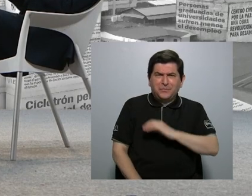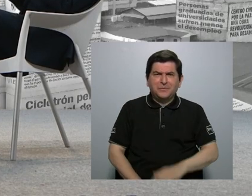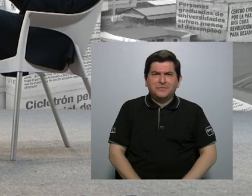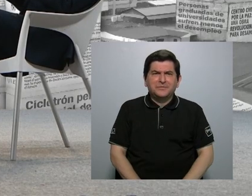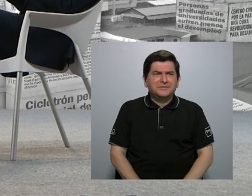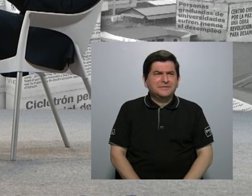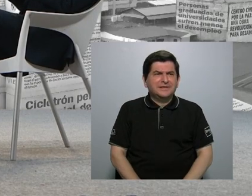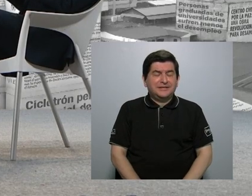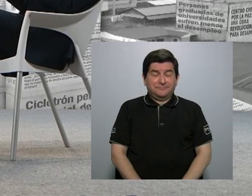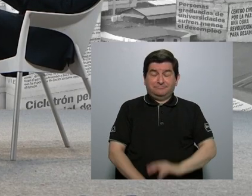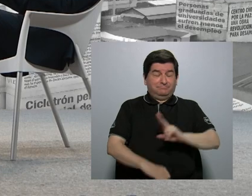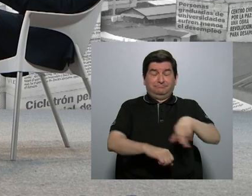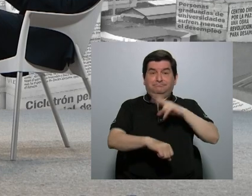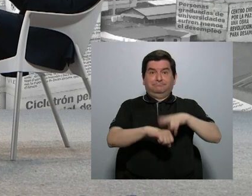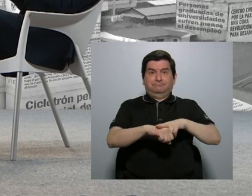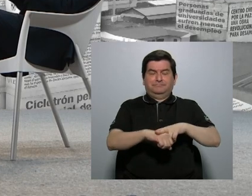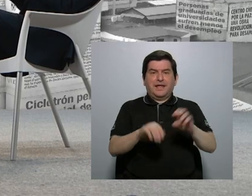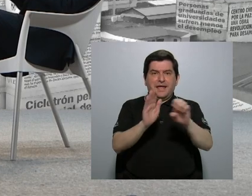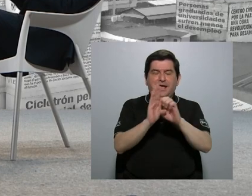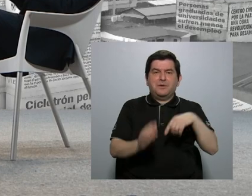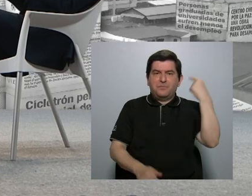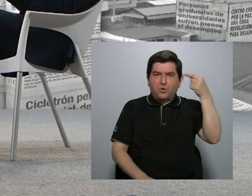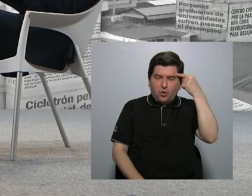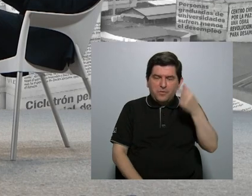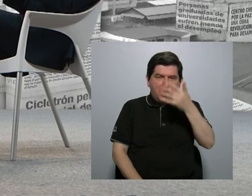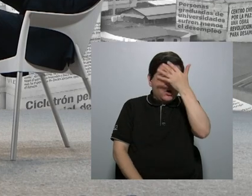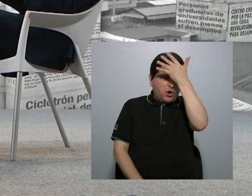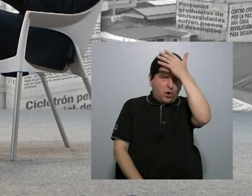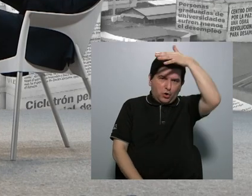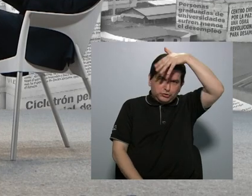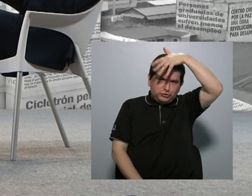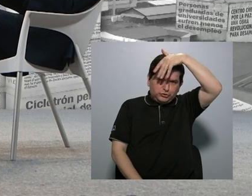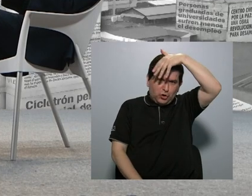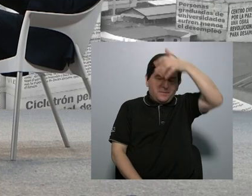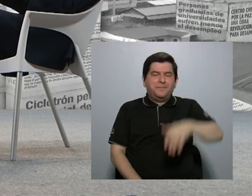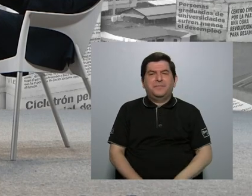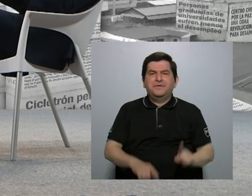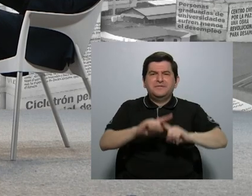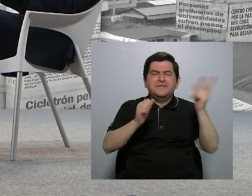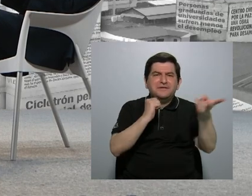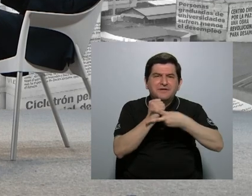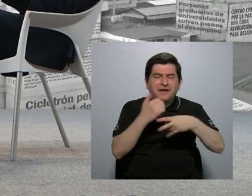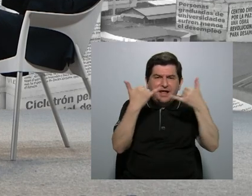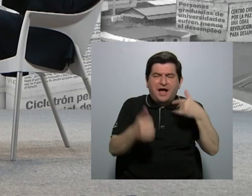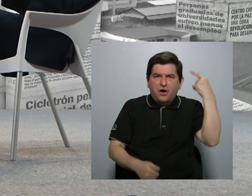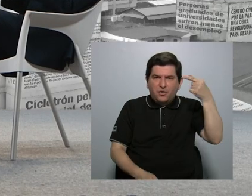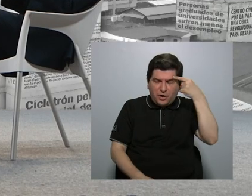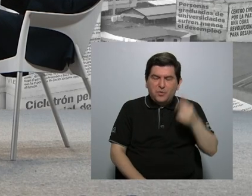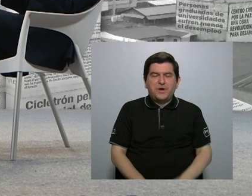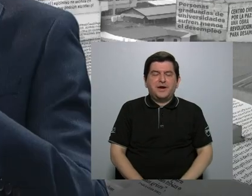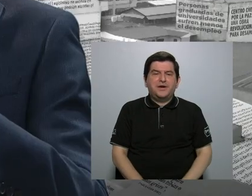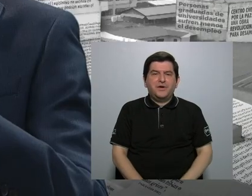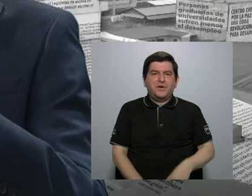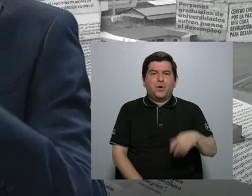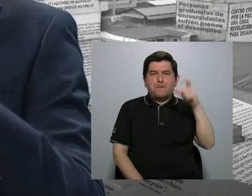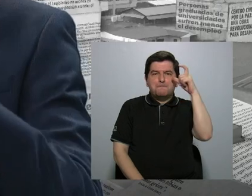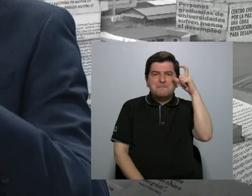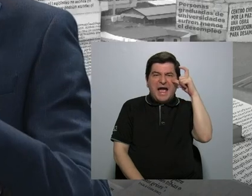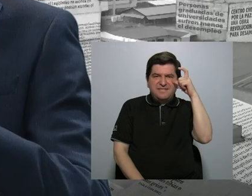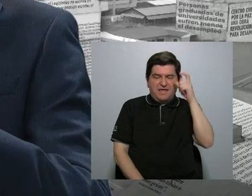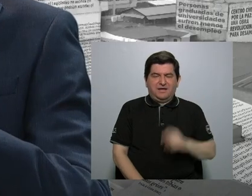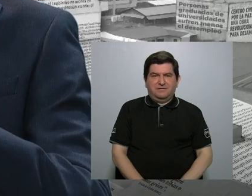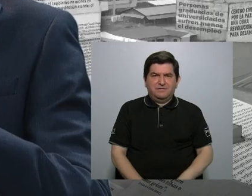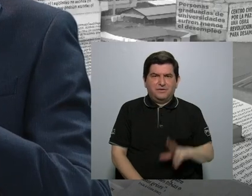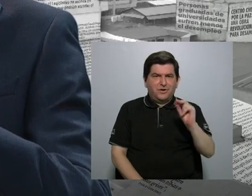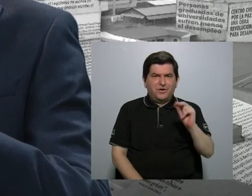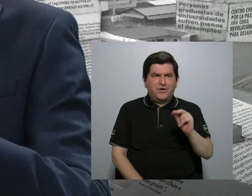atípico, como lo fue en el gobierno de Donald Trump. Y lo he visto infinidad de veces en el actual gobierno de Joe Biden. O sea, no es